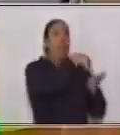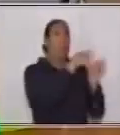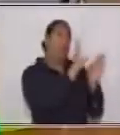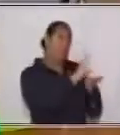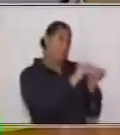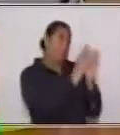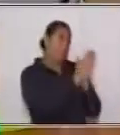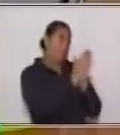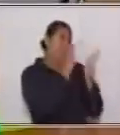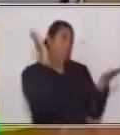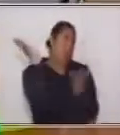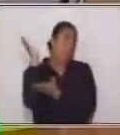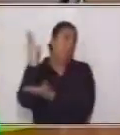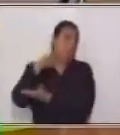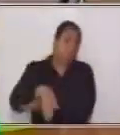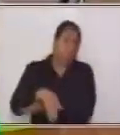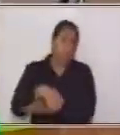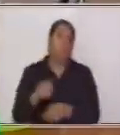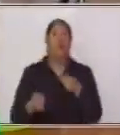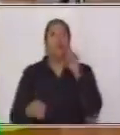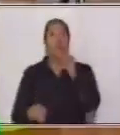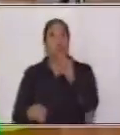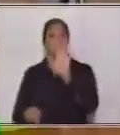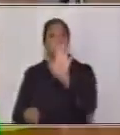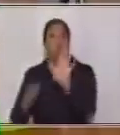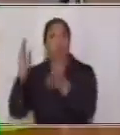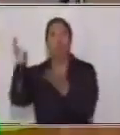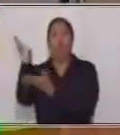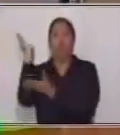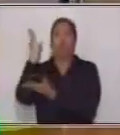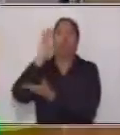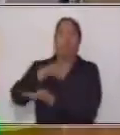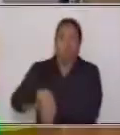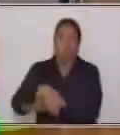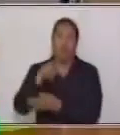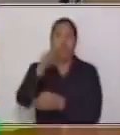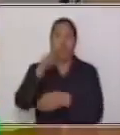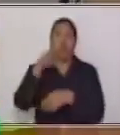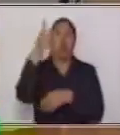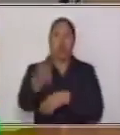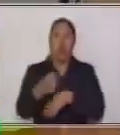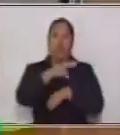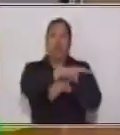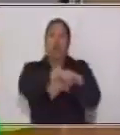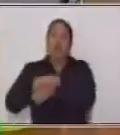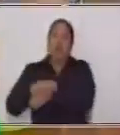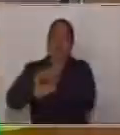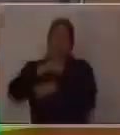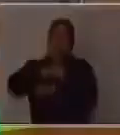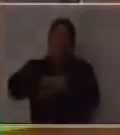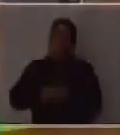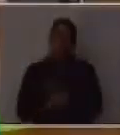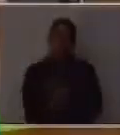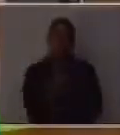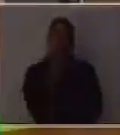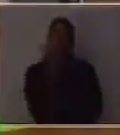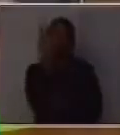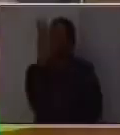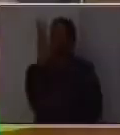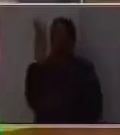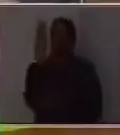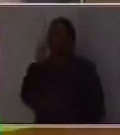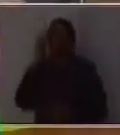cortas uno, debes de sembrar otro de nuevo. Porque si no, el planeta se puede quedar sin